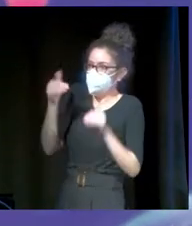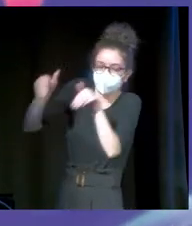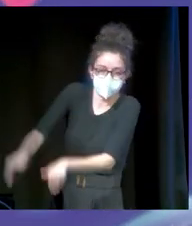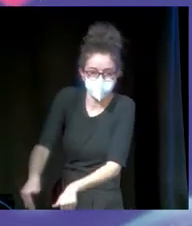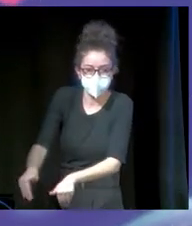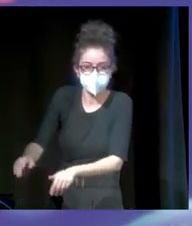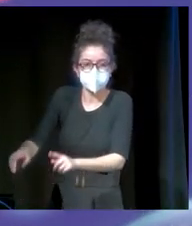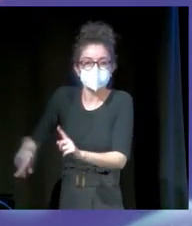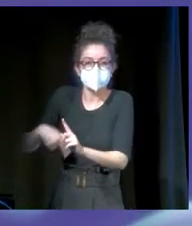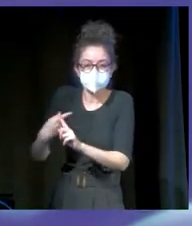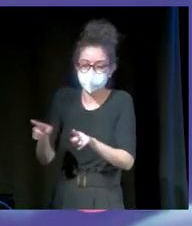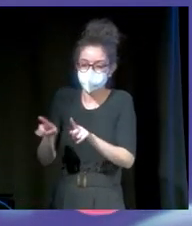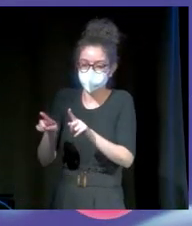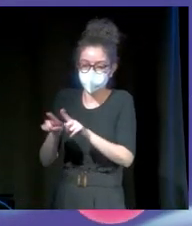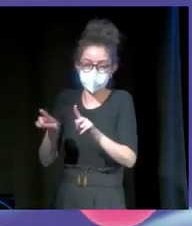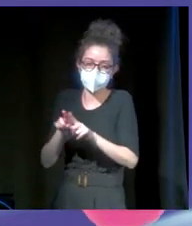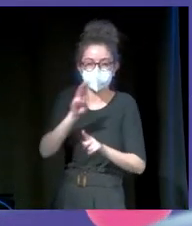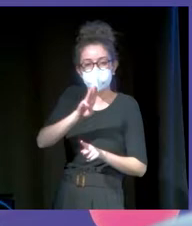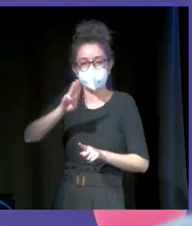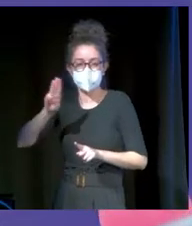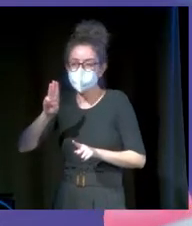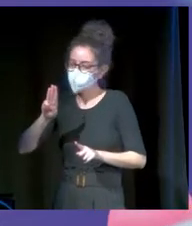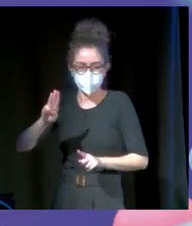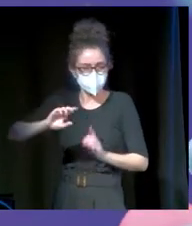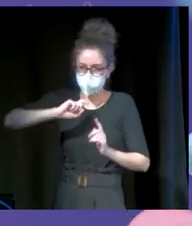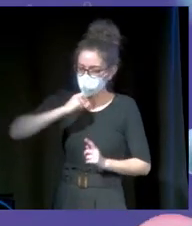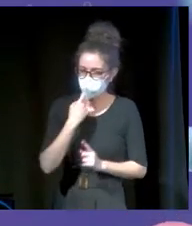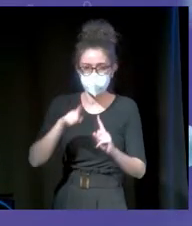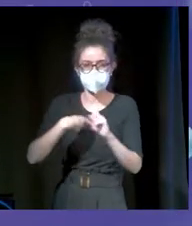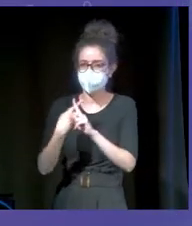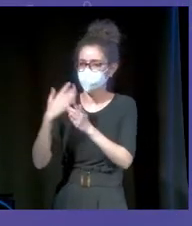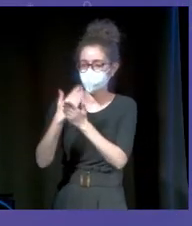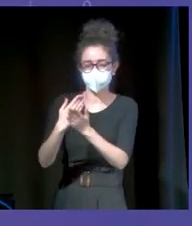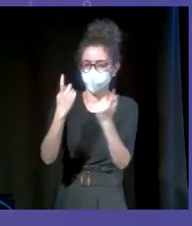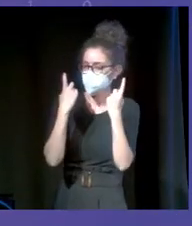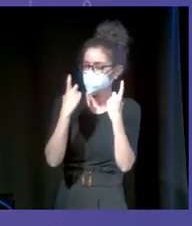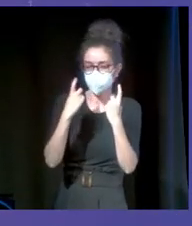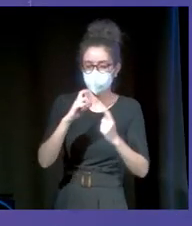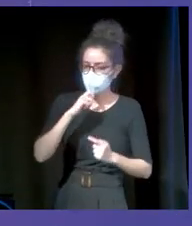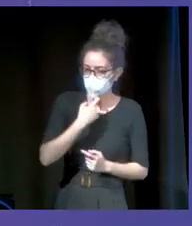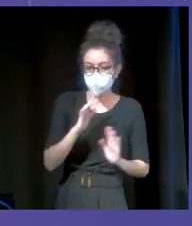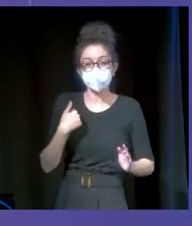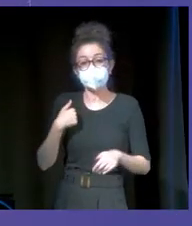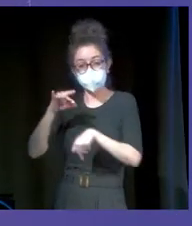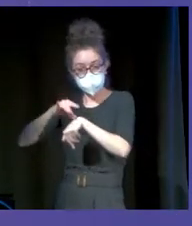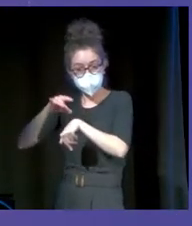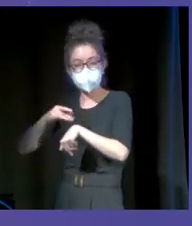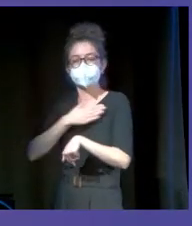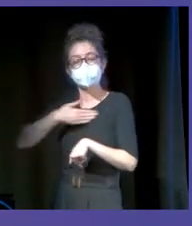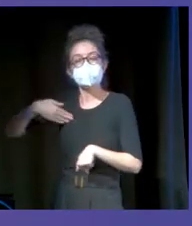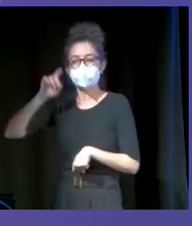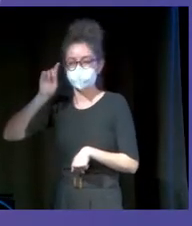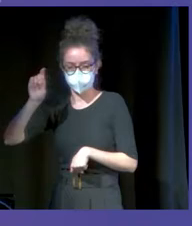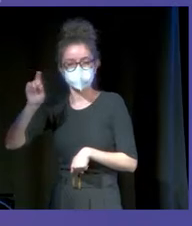muerte por PowerPoint. Odiaba con todas mis fuerzas el PowerPoint y las clases que me daban. Así que me prometí a mí mismo que cuando fuera médico quería ser profesor